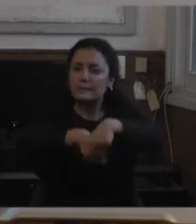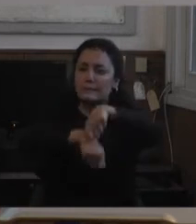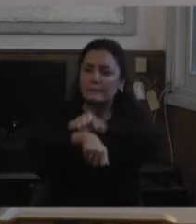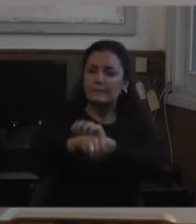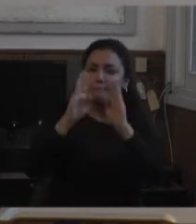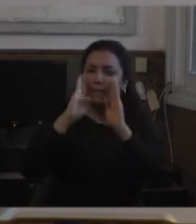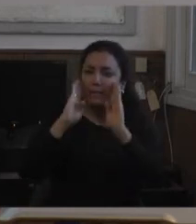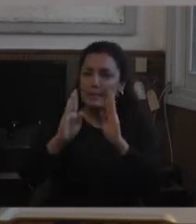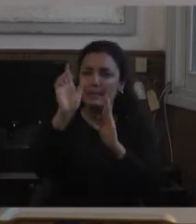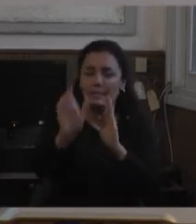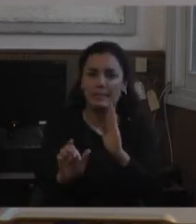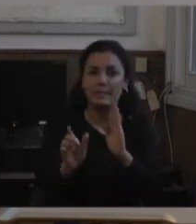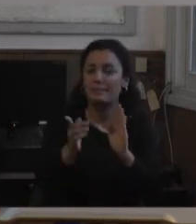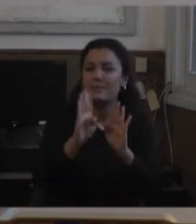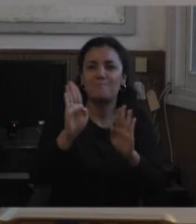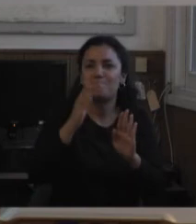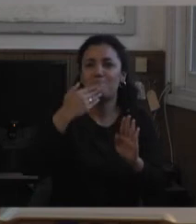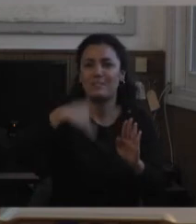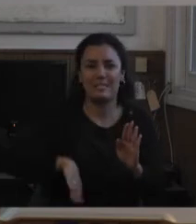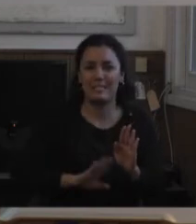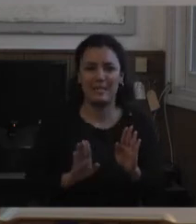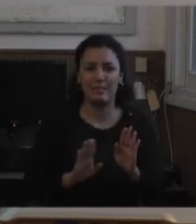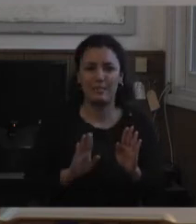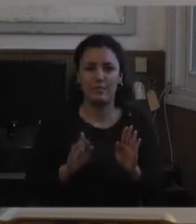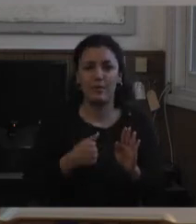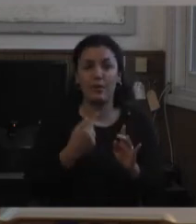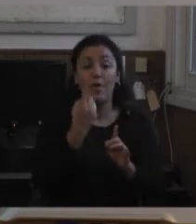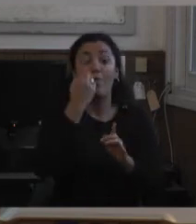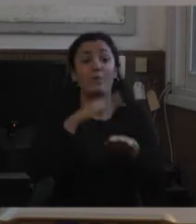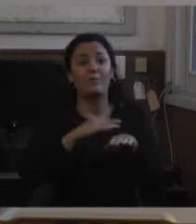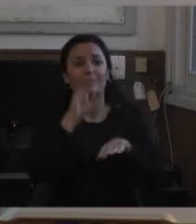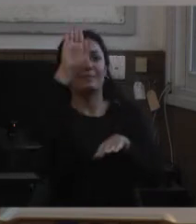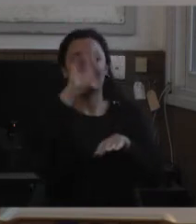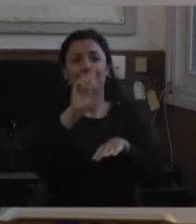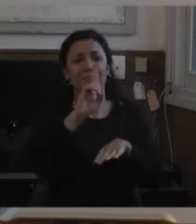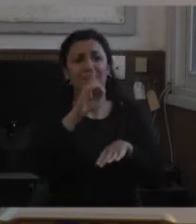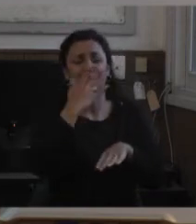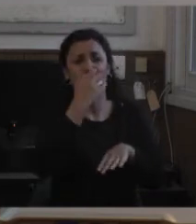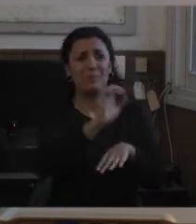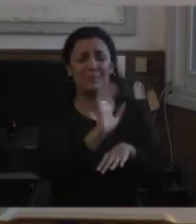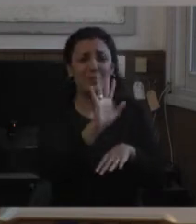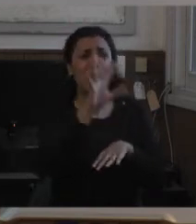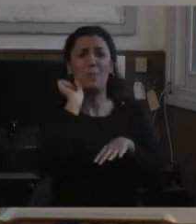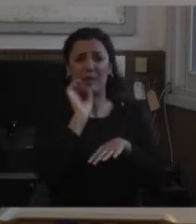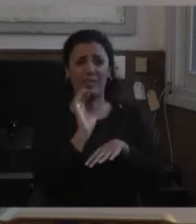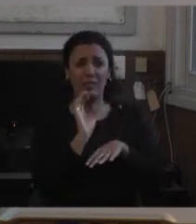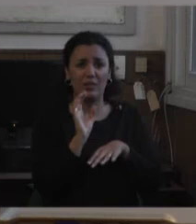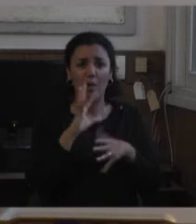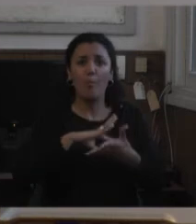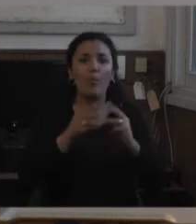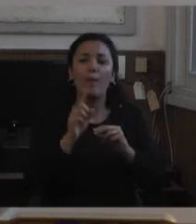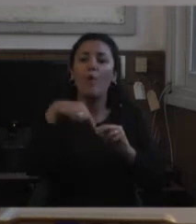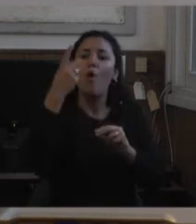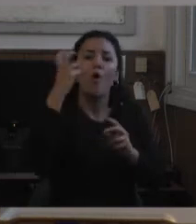y no le entendíamos nada hasta que un momento le decimos no te entendemos busquemos otra forma yo en ese